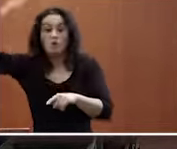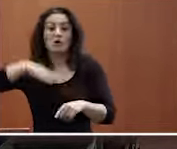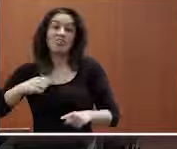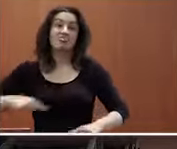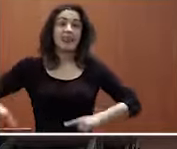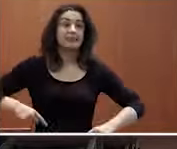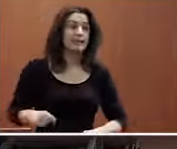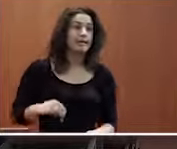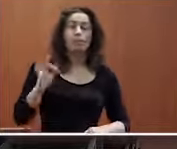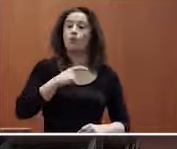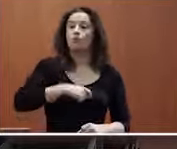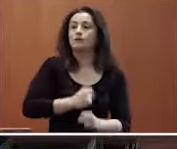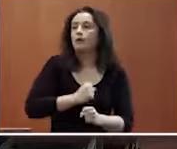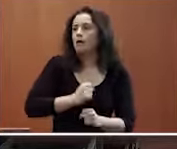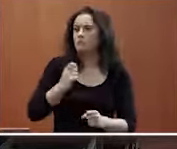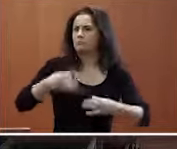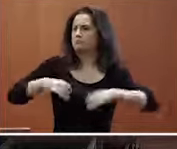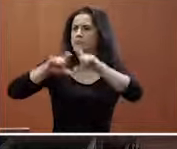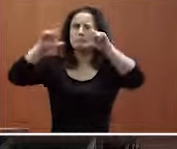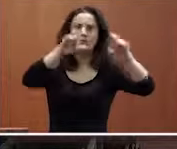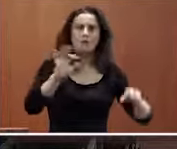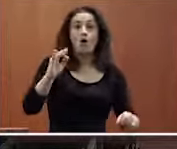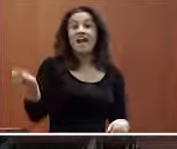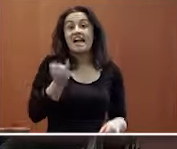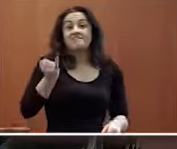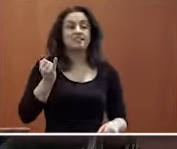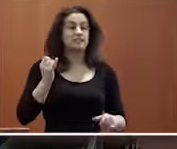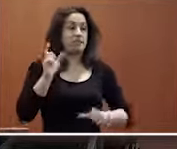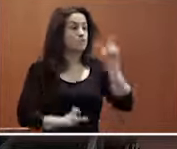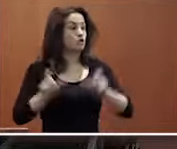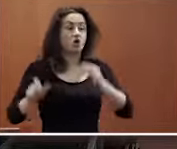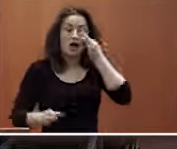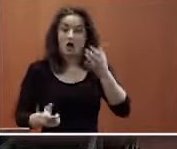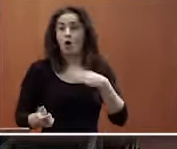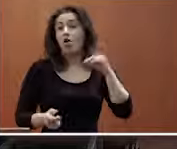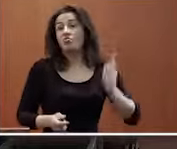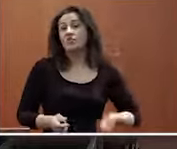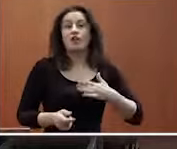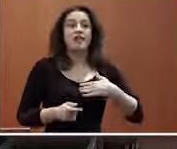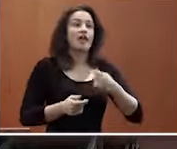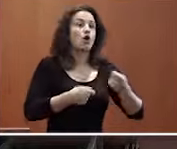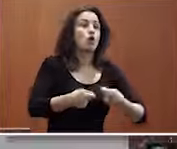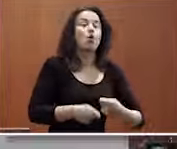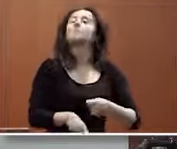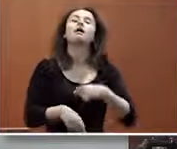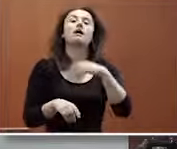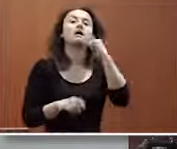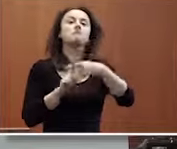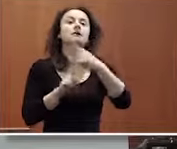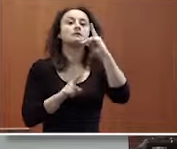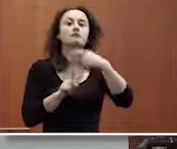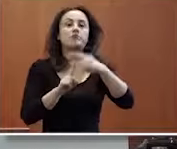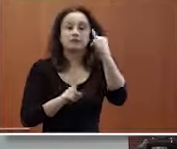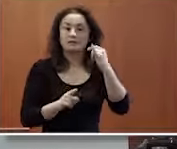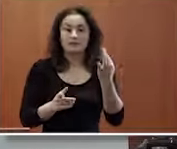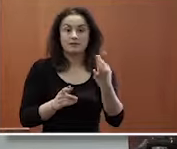trabajadores a ser empleadores a ser no sé jefes de personal directores de compra de diseño y todo esto hay que